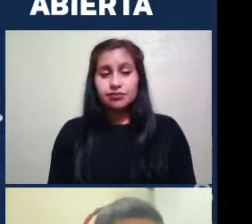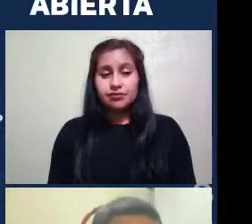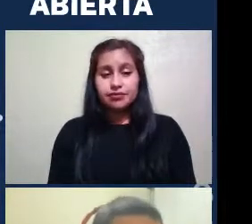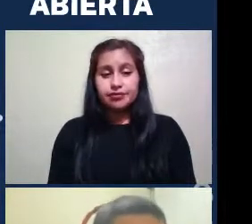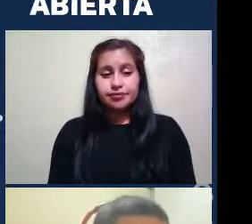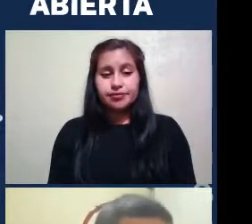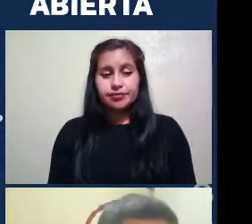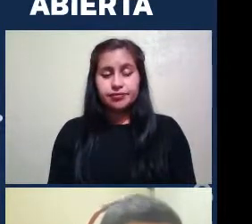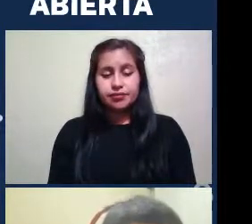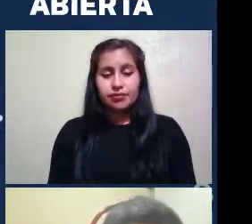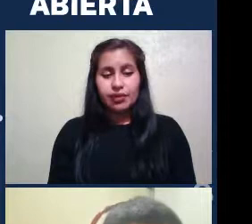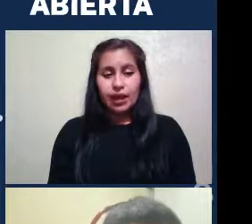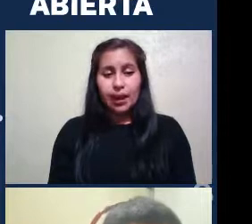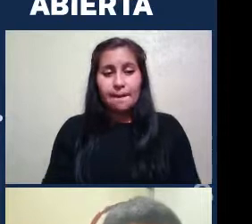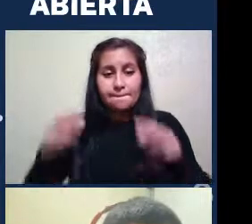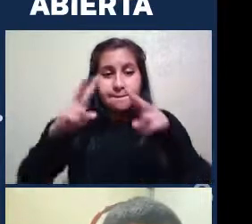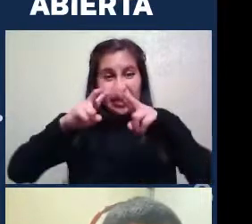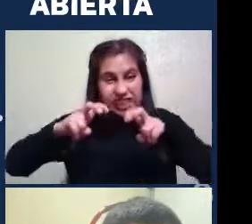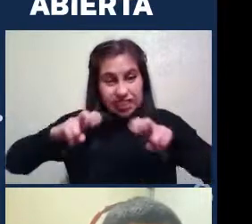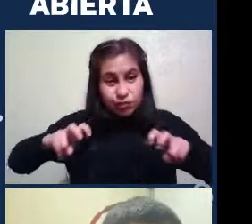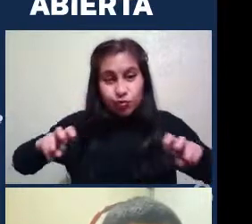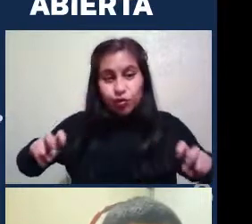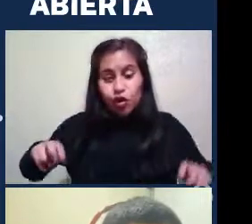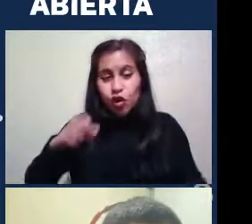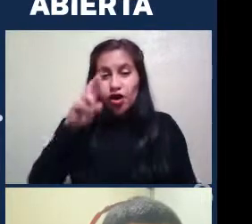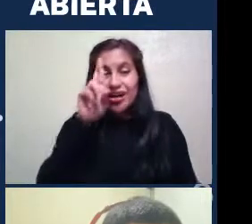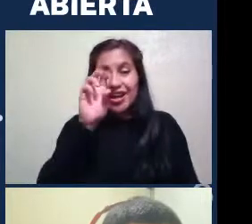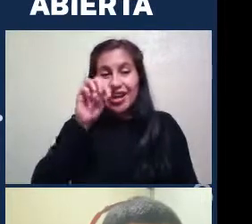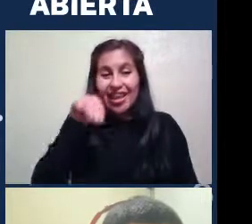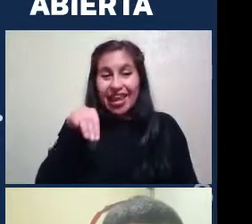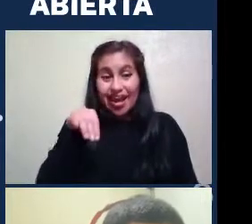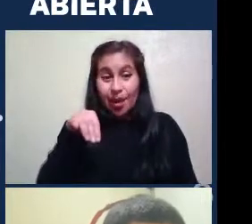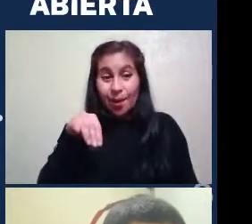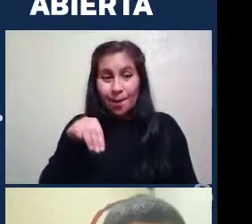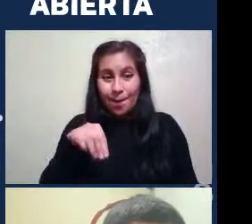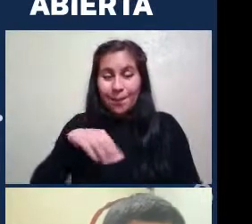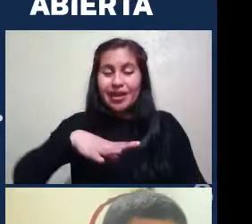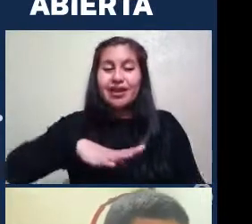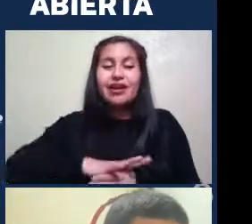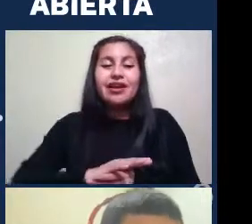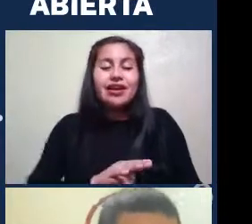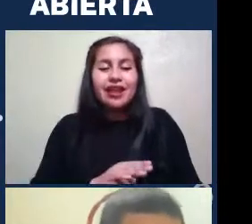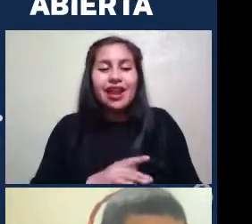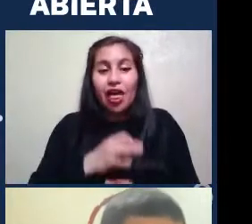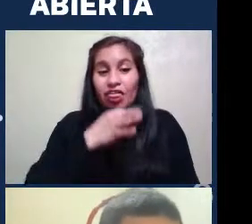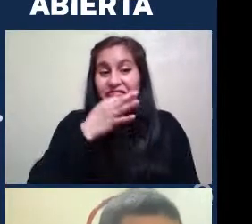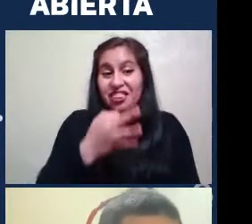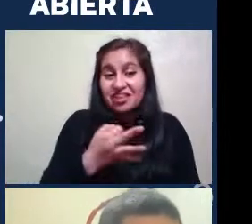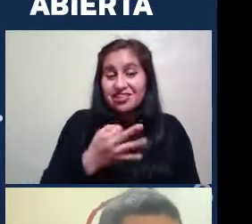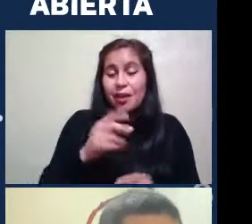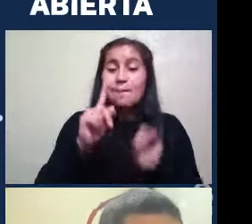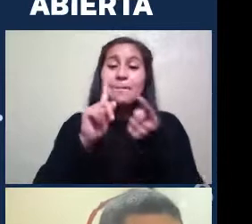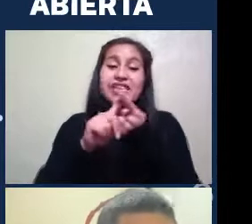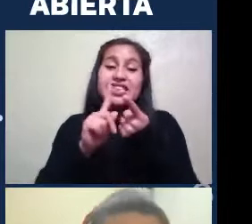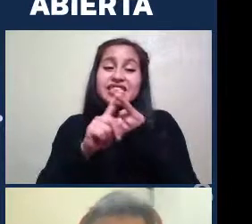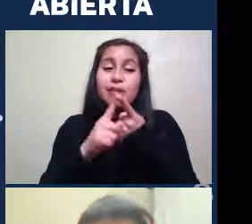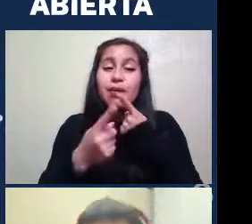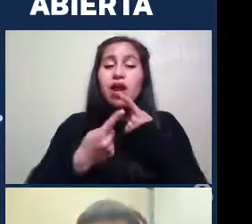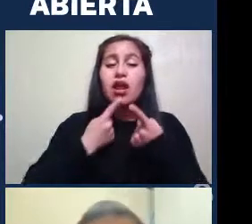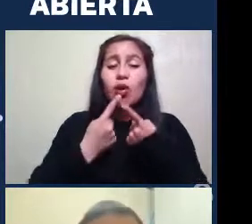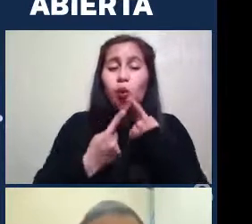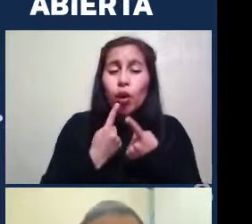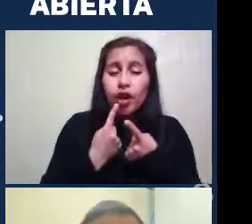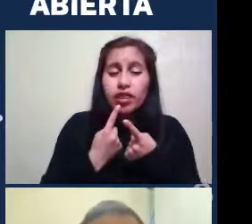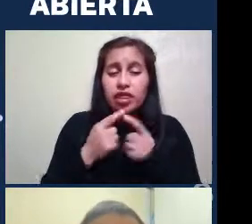Para Explore RM Me subrediente Dice Para participar En este libro Deben participar De esta breve encuesta Que dejaron ahí mismo En el chat de YouTube